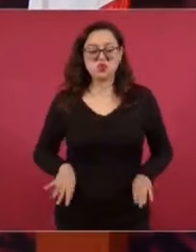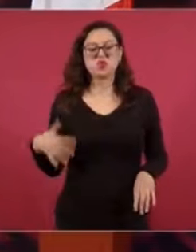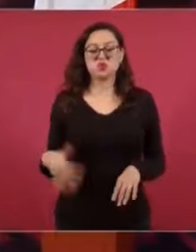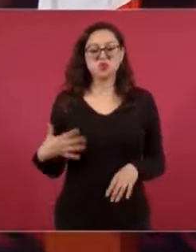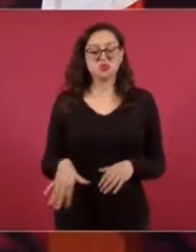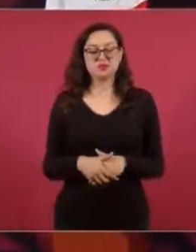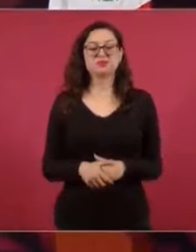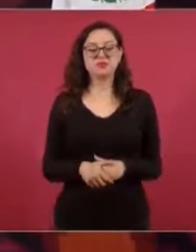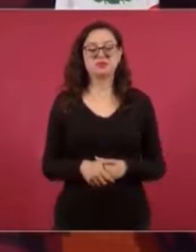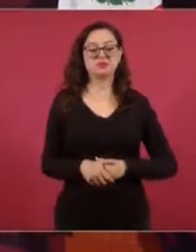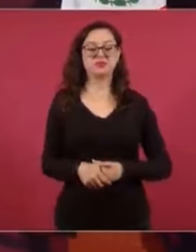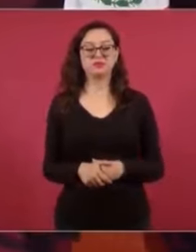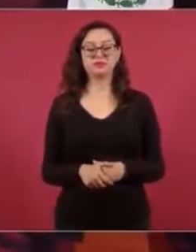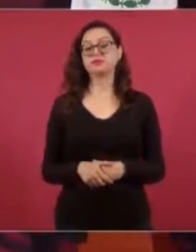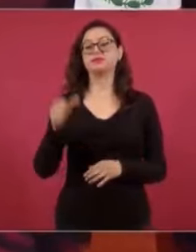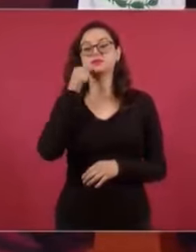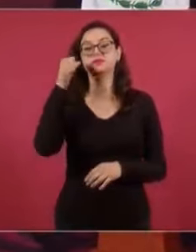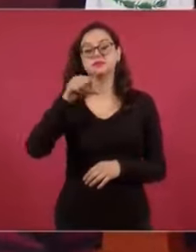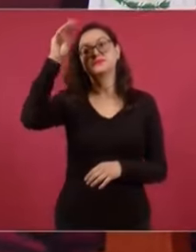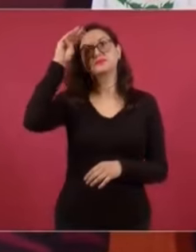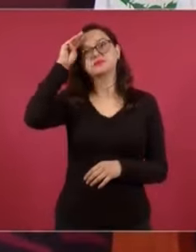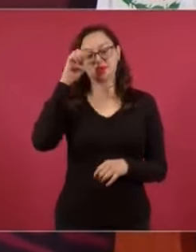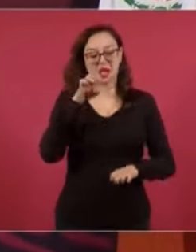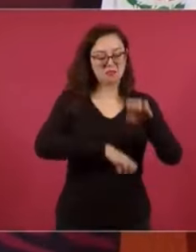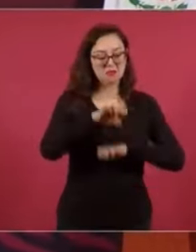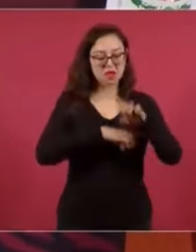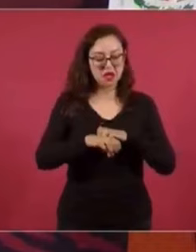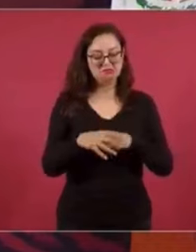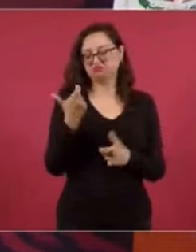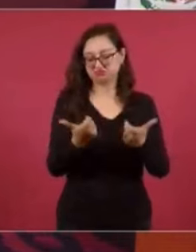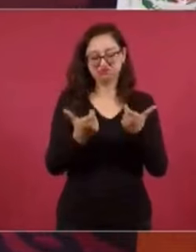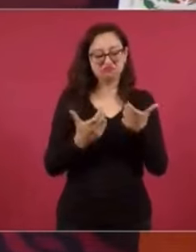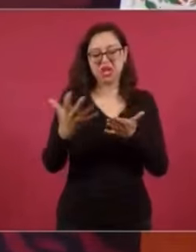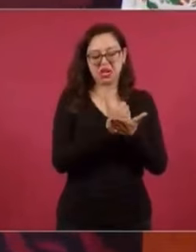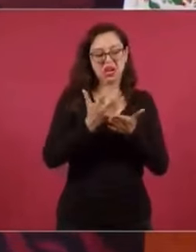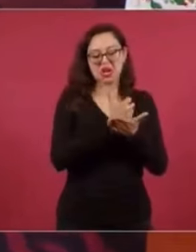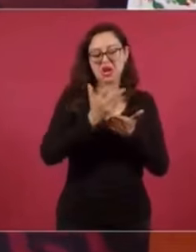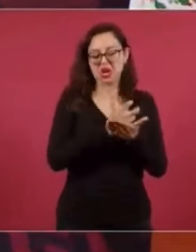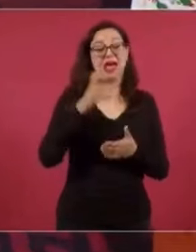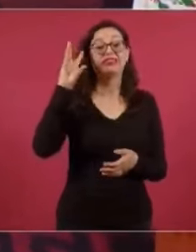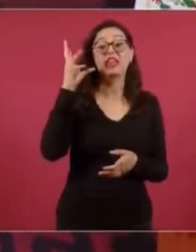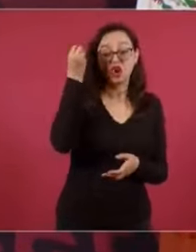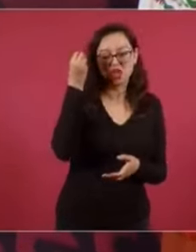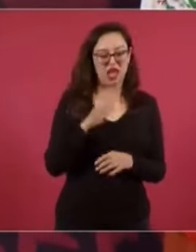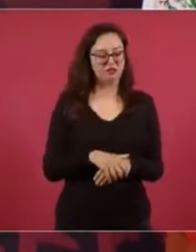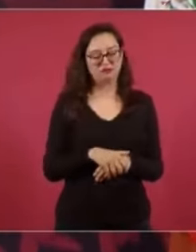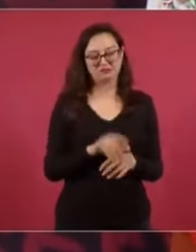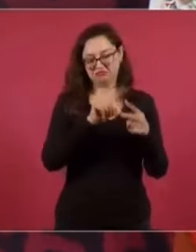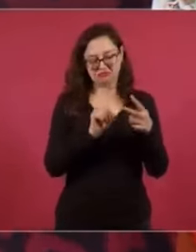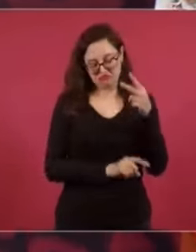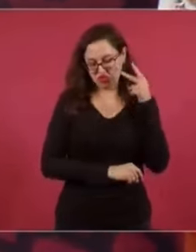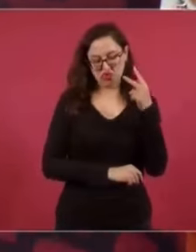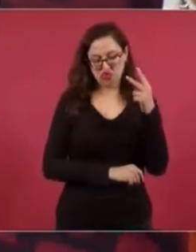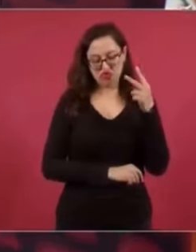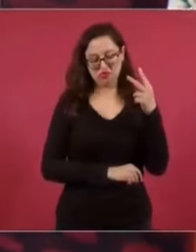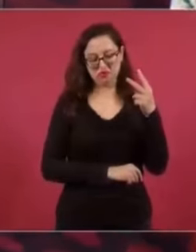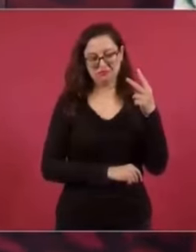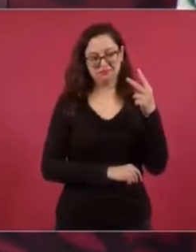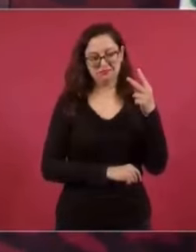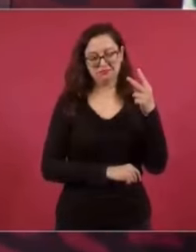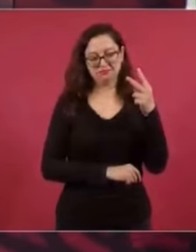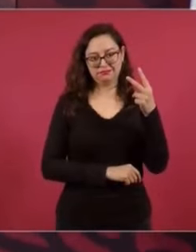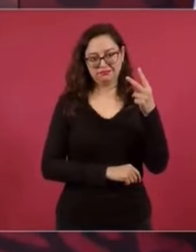que una empresa es capital y tecnología. Ahora está muy de moda eso, sobre todo la tecnología.